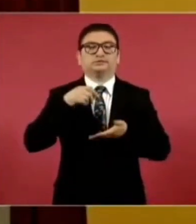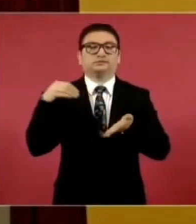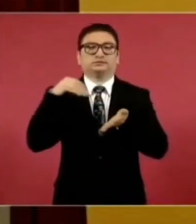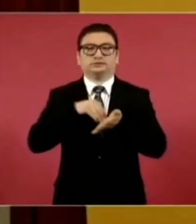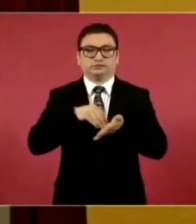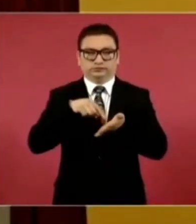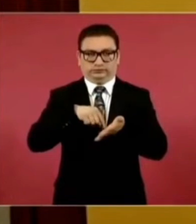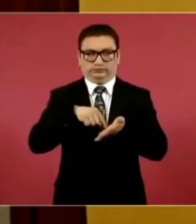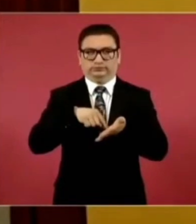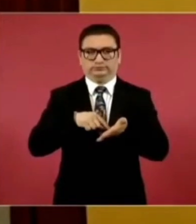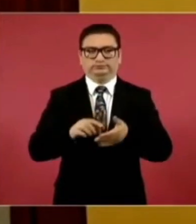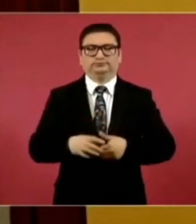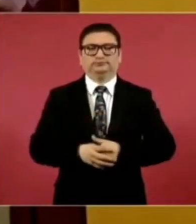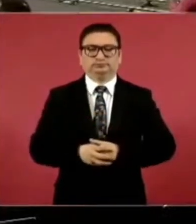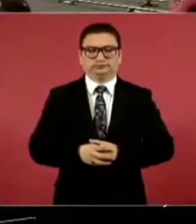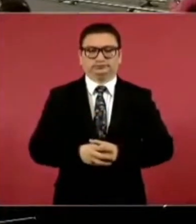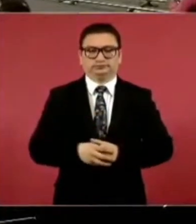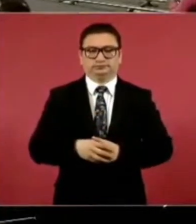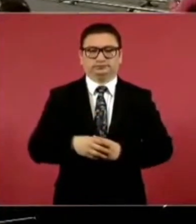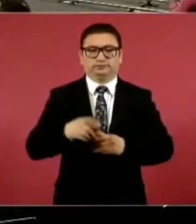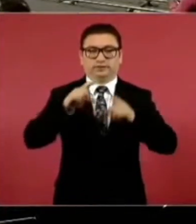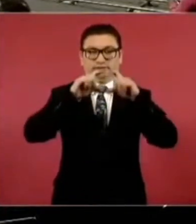estas